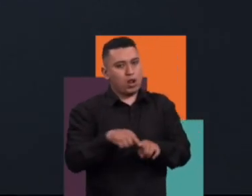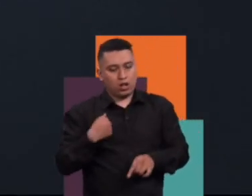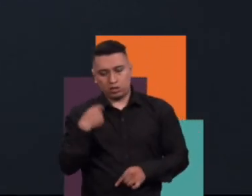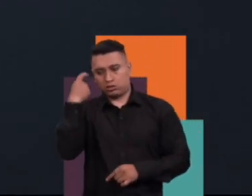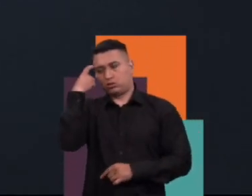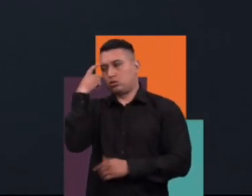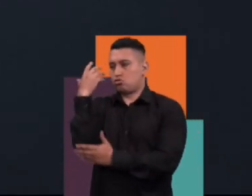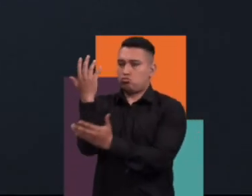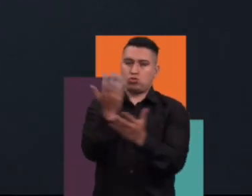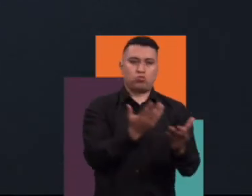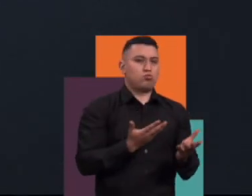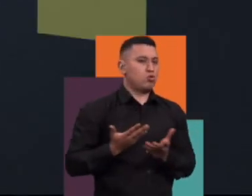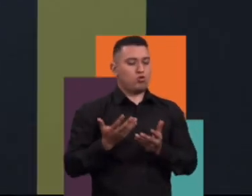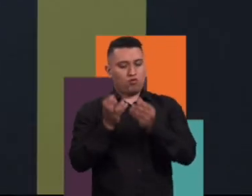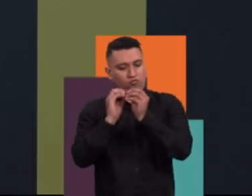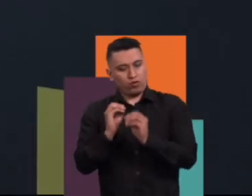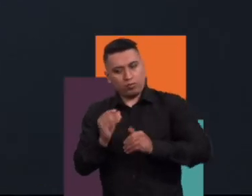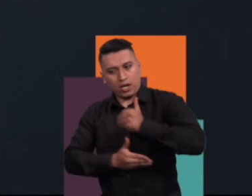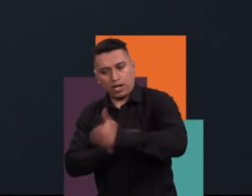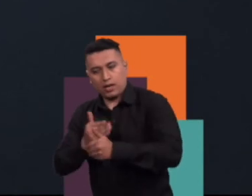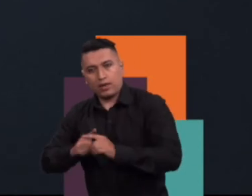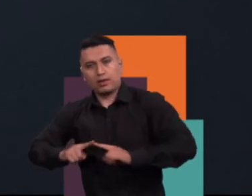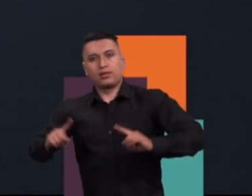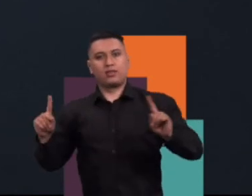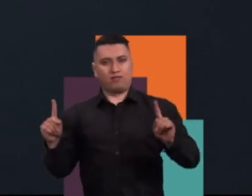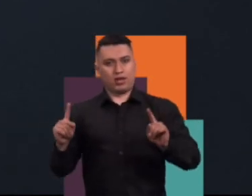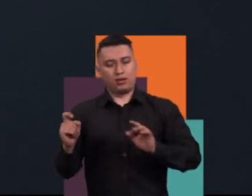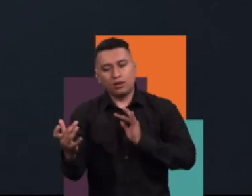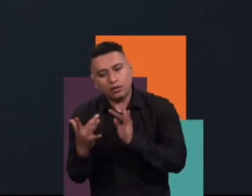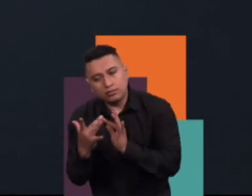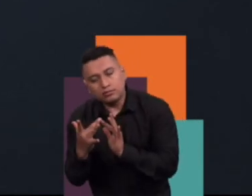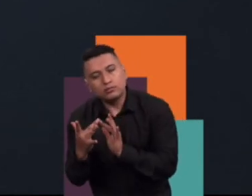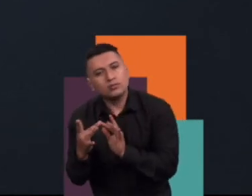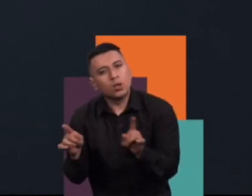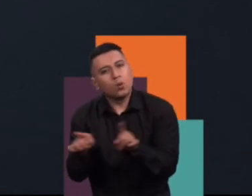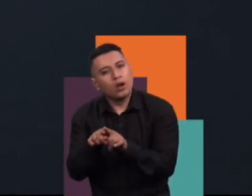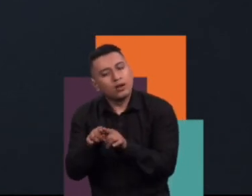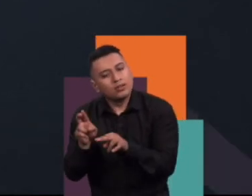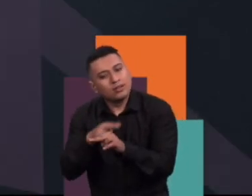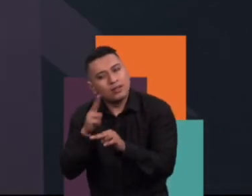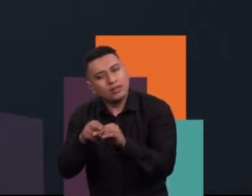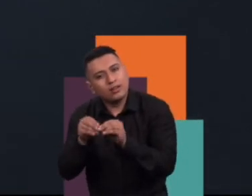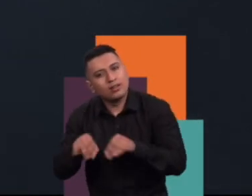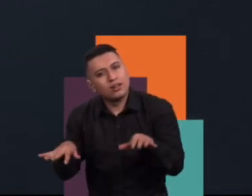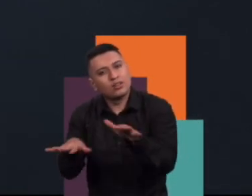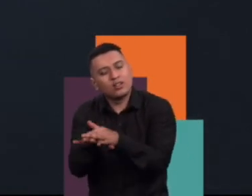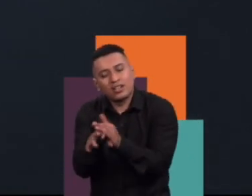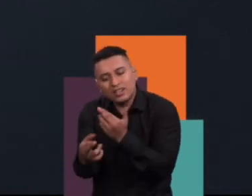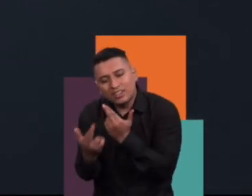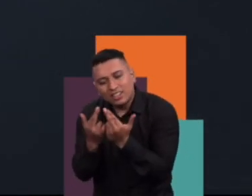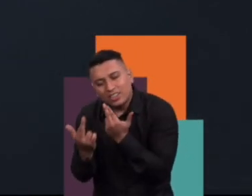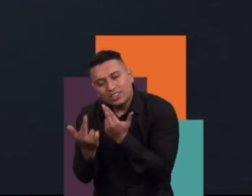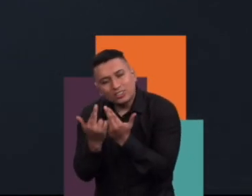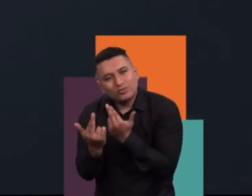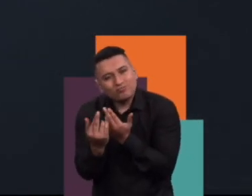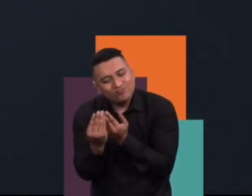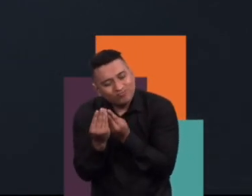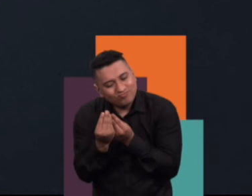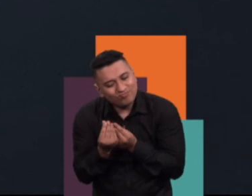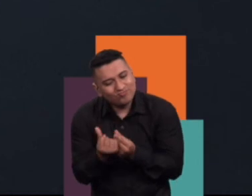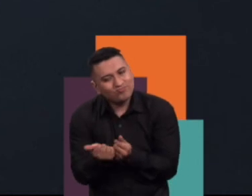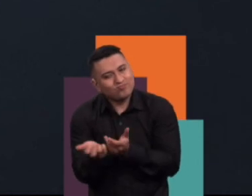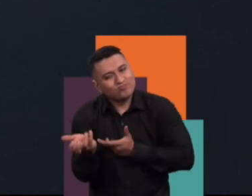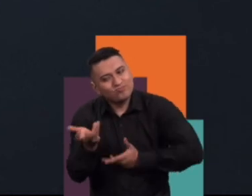y ahí sí aventurarnos, a reencontrarnos con la naturaleza, hacer esa paz integral con la naturaleza que nos permita